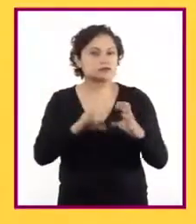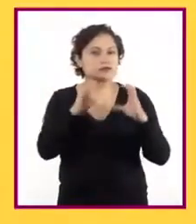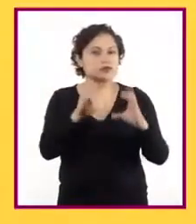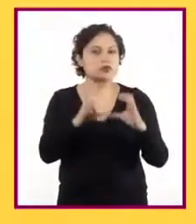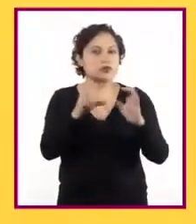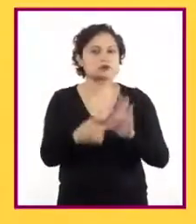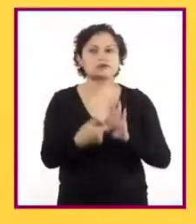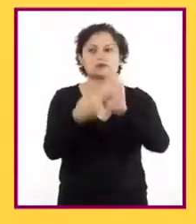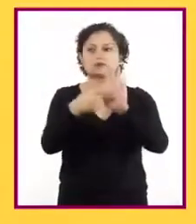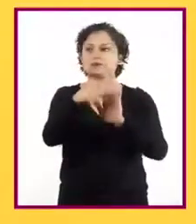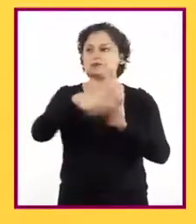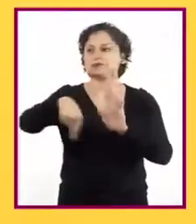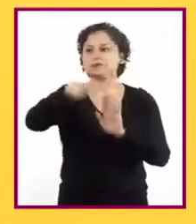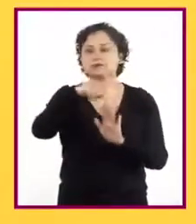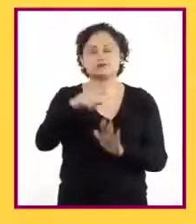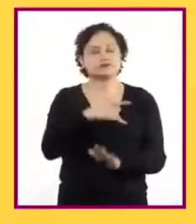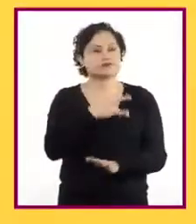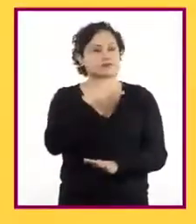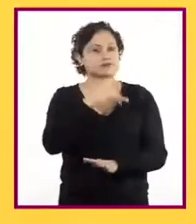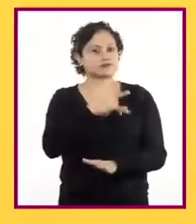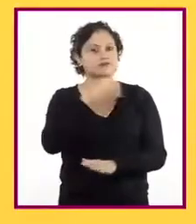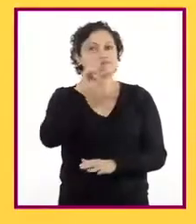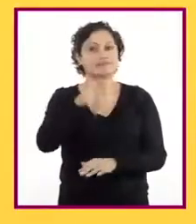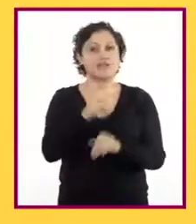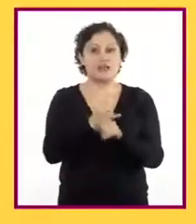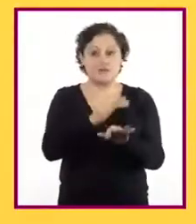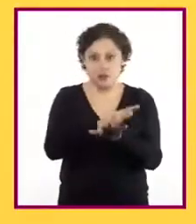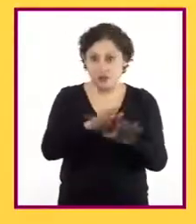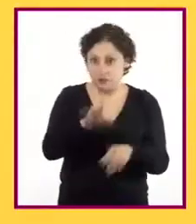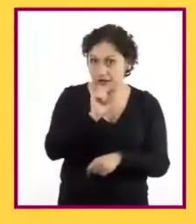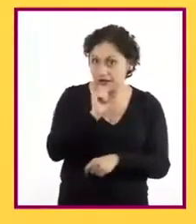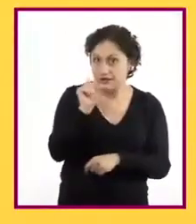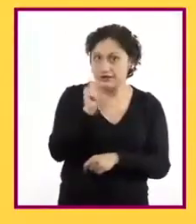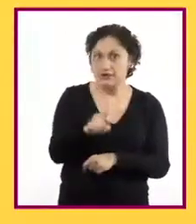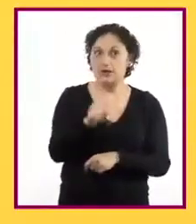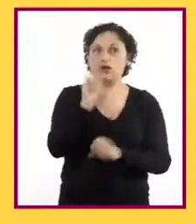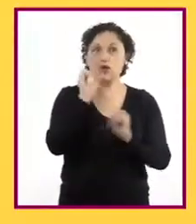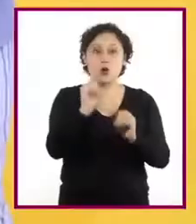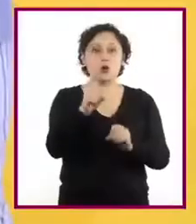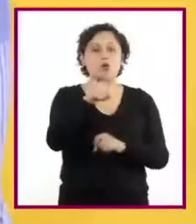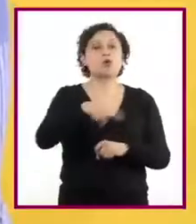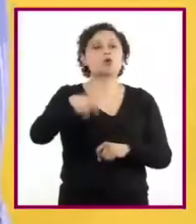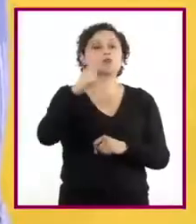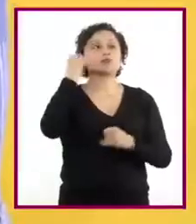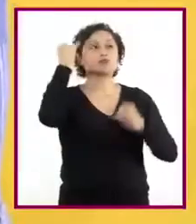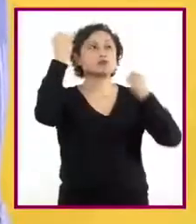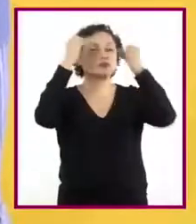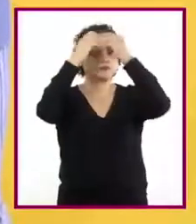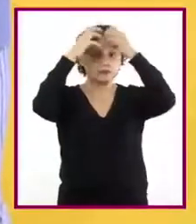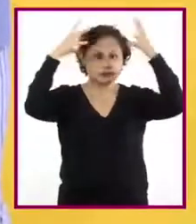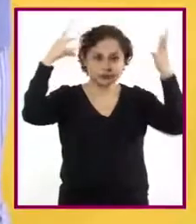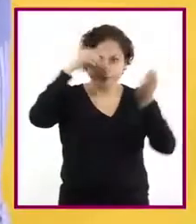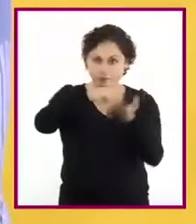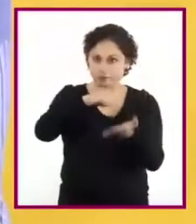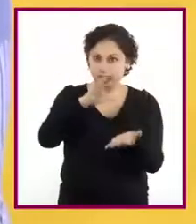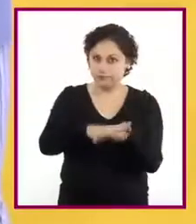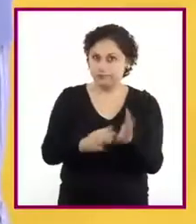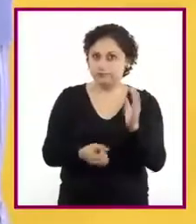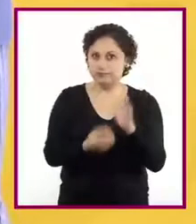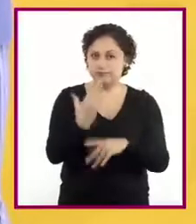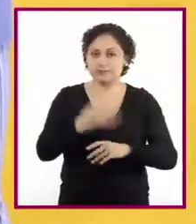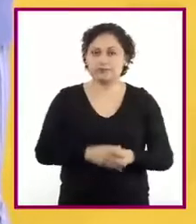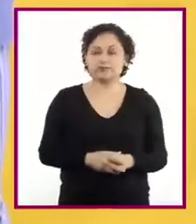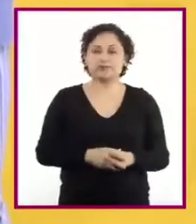inspirar a otras personas, de informar y, ¿por qué no?, de crear nuevos mundos. En esta sesión conocerán